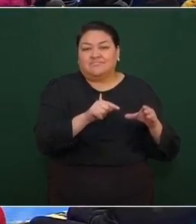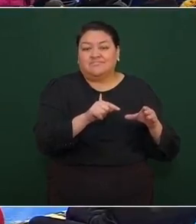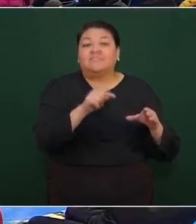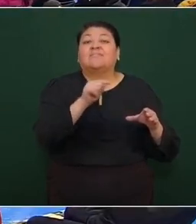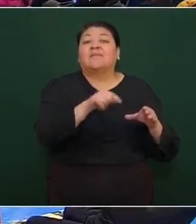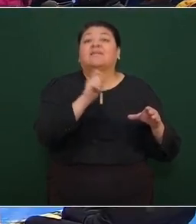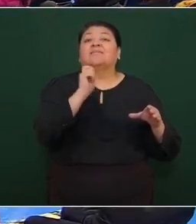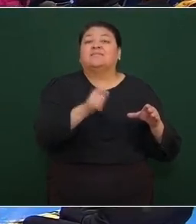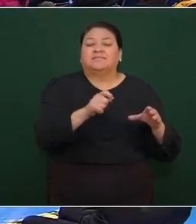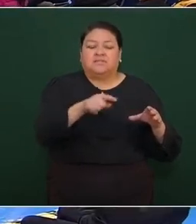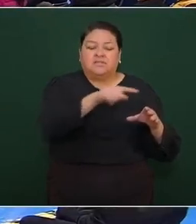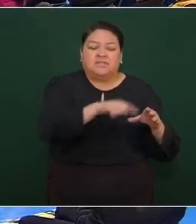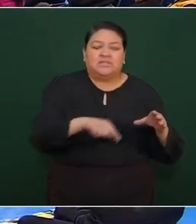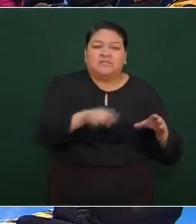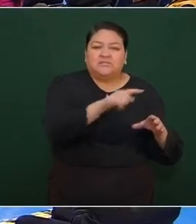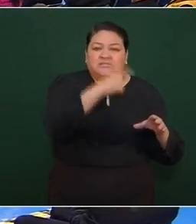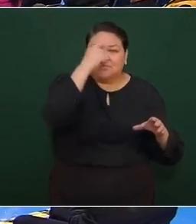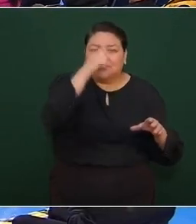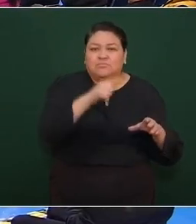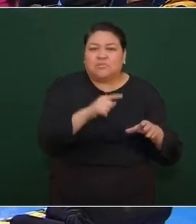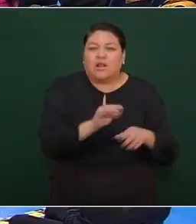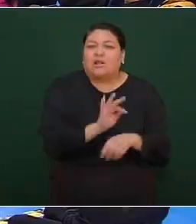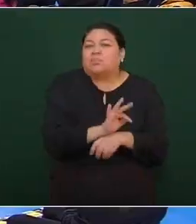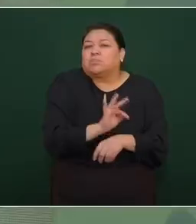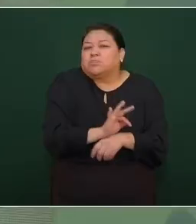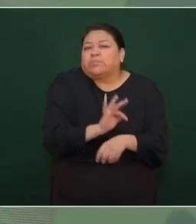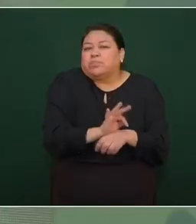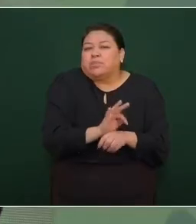funciona nada más como parapeto.